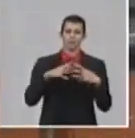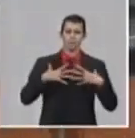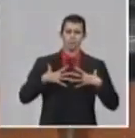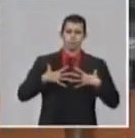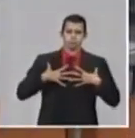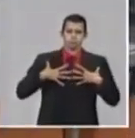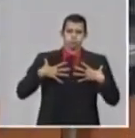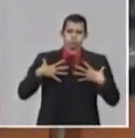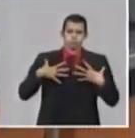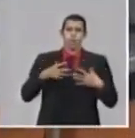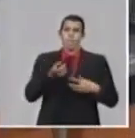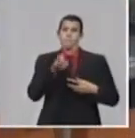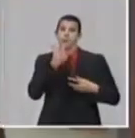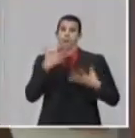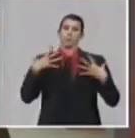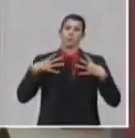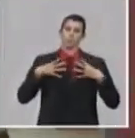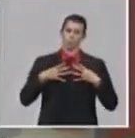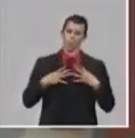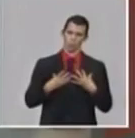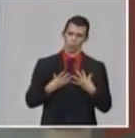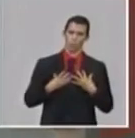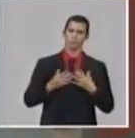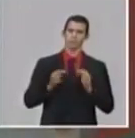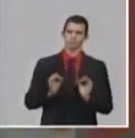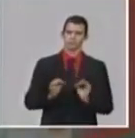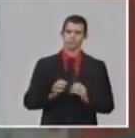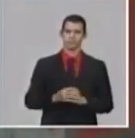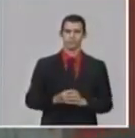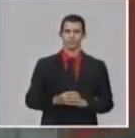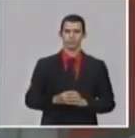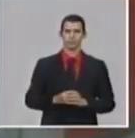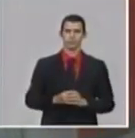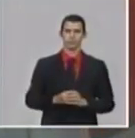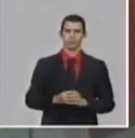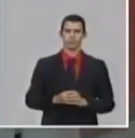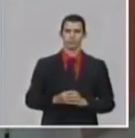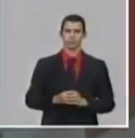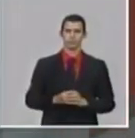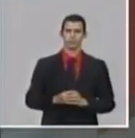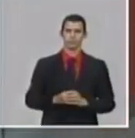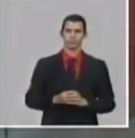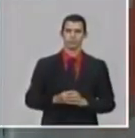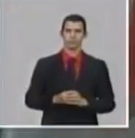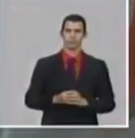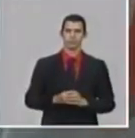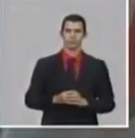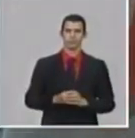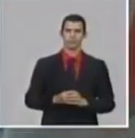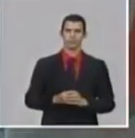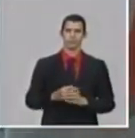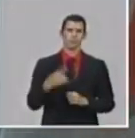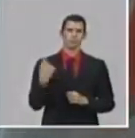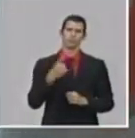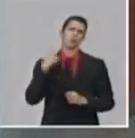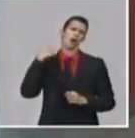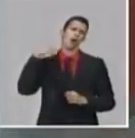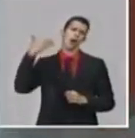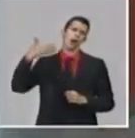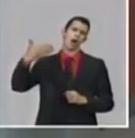batería de candidatos terapéuticos y un fármaco que ya está en estudios avanzados, que